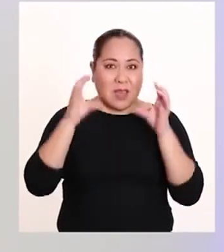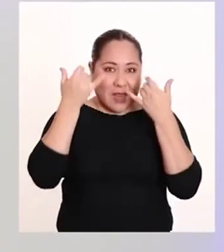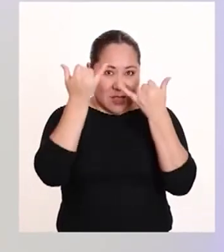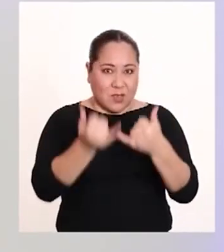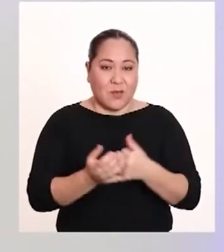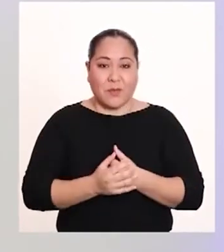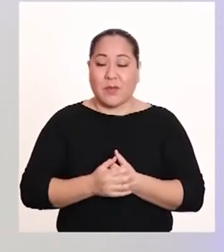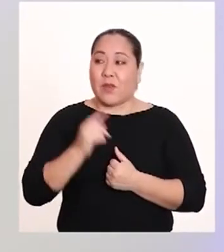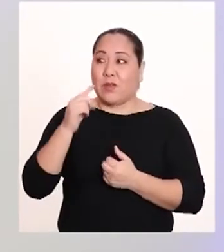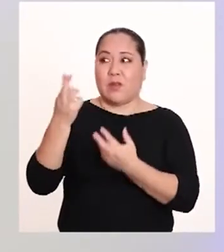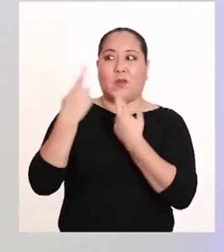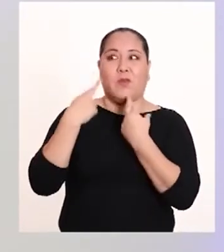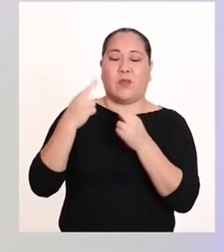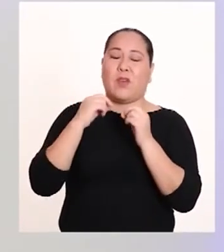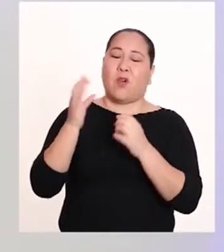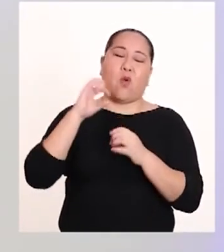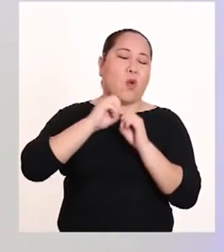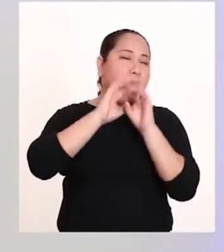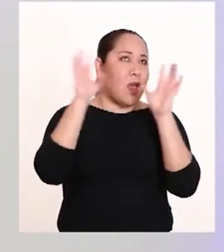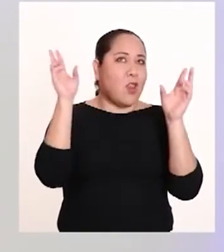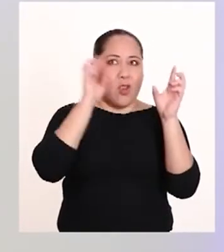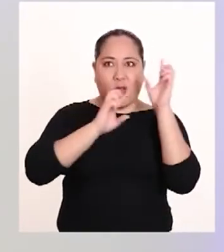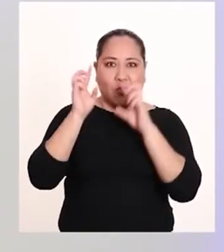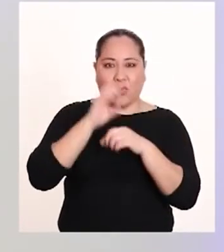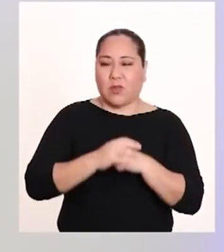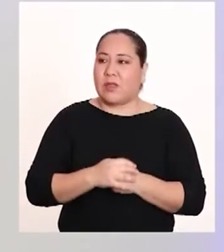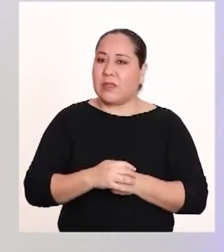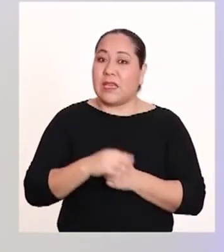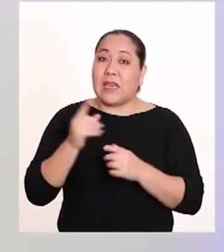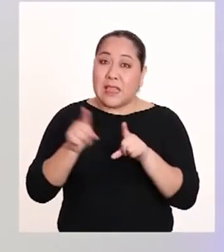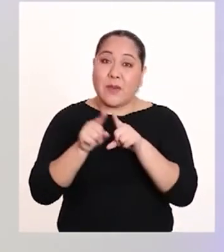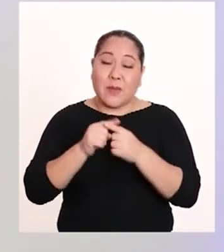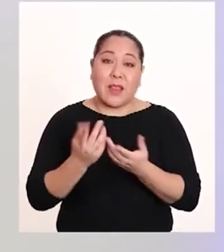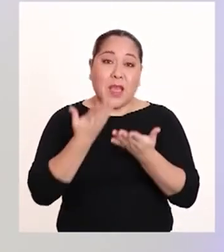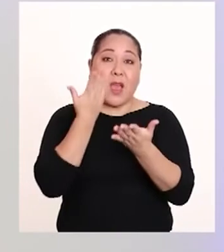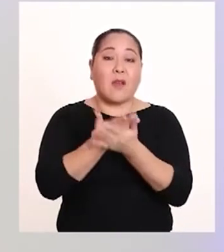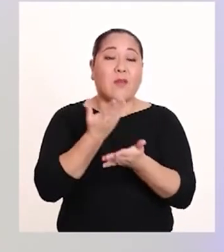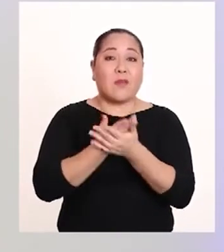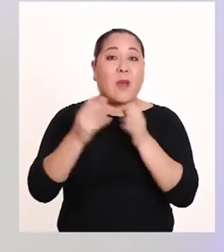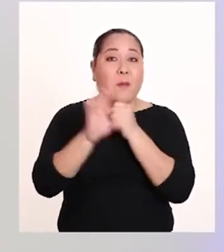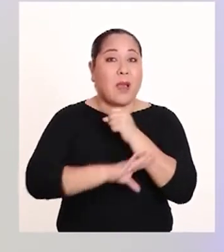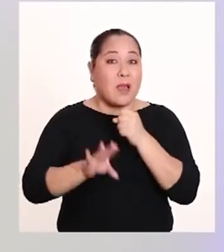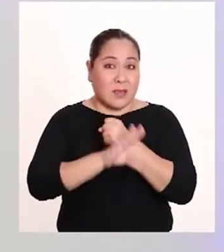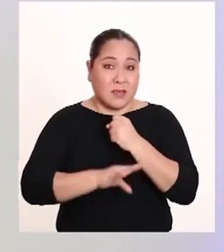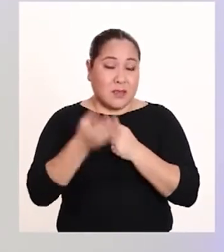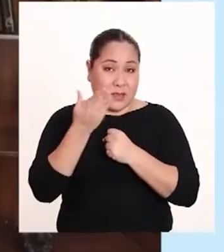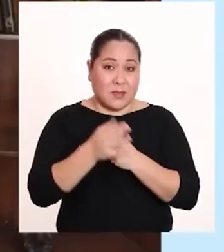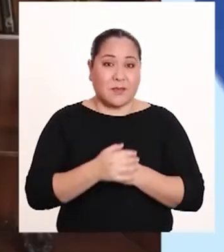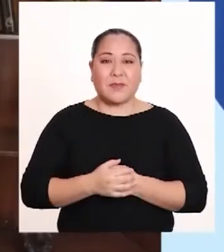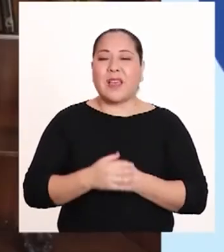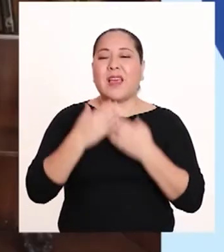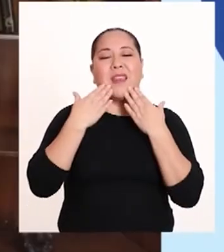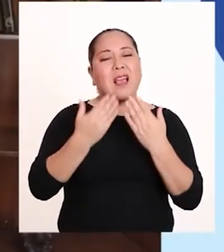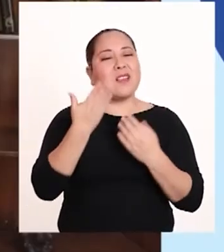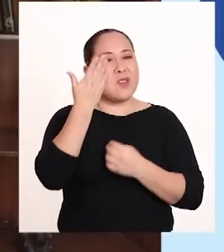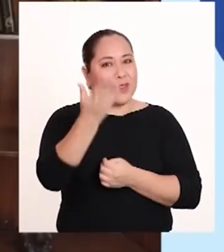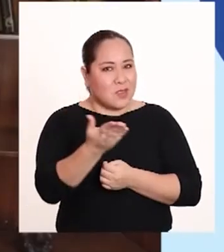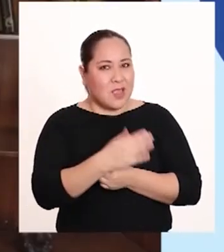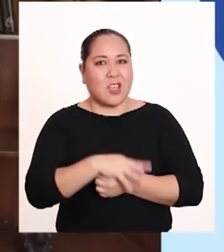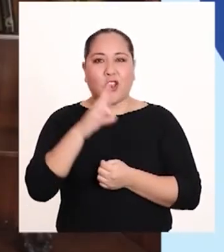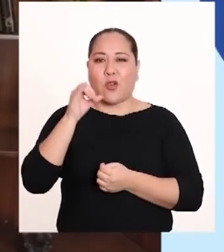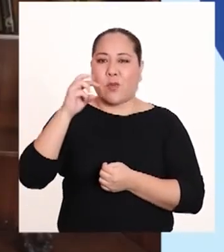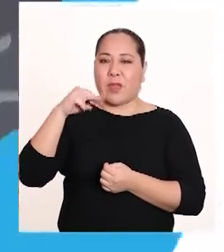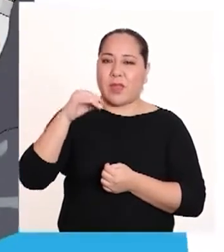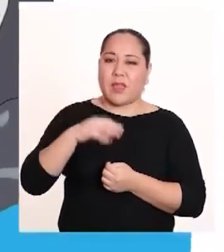por la clase de hoy. Ha suelto todas nuestras dudas e inquietudes, además de darle sustento a nuestras preocupaciones. Las gracias a ustedes,